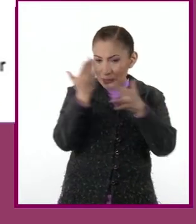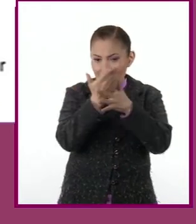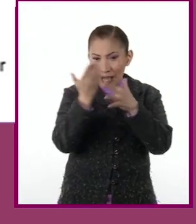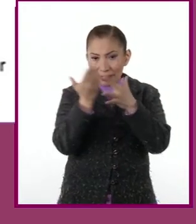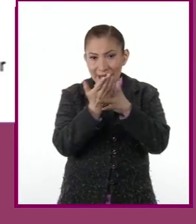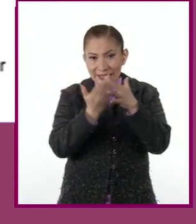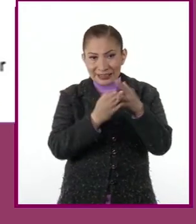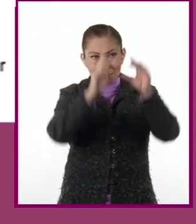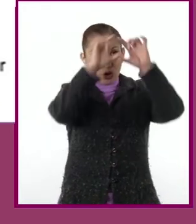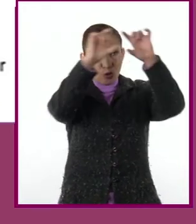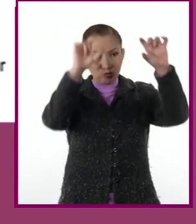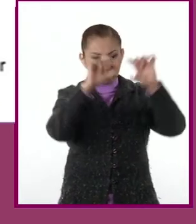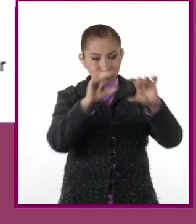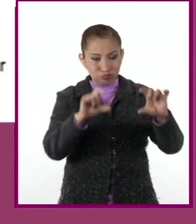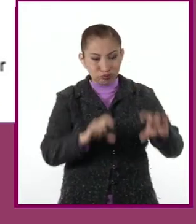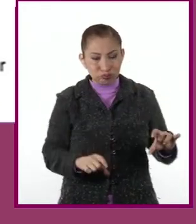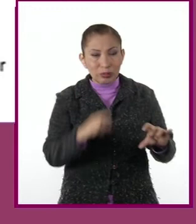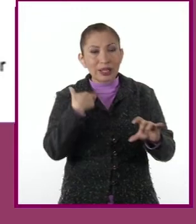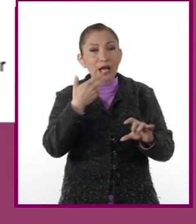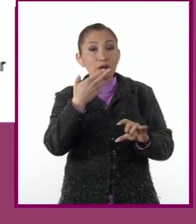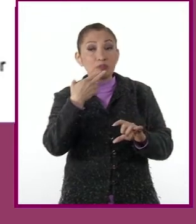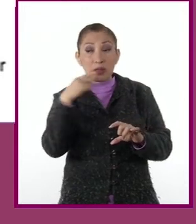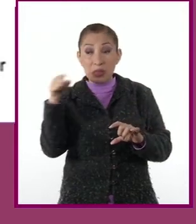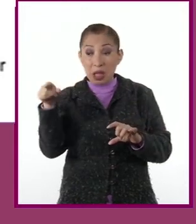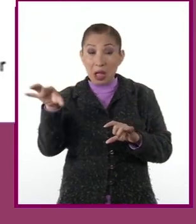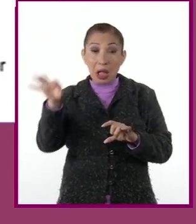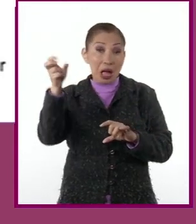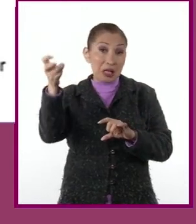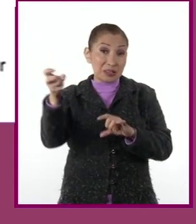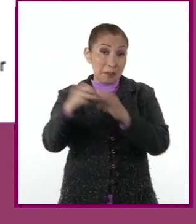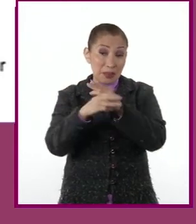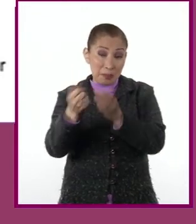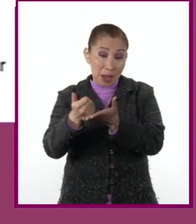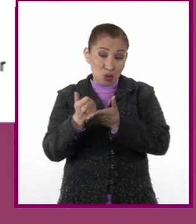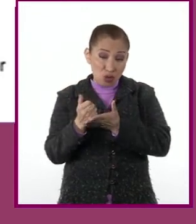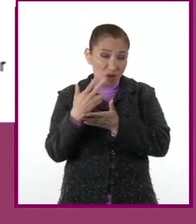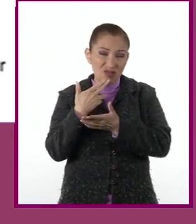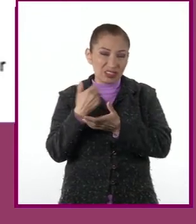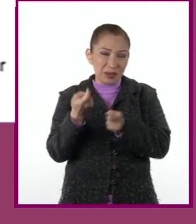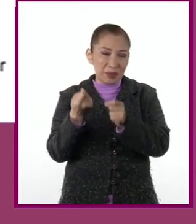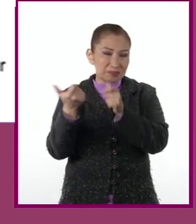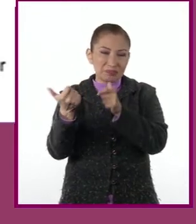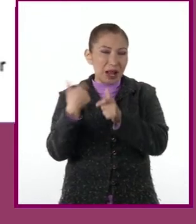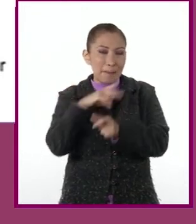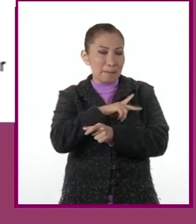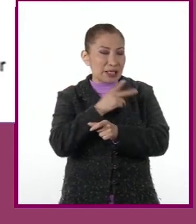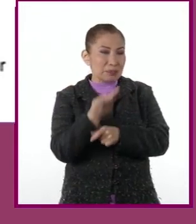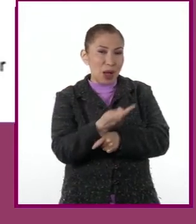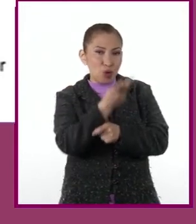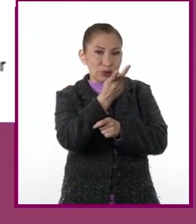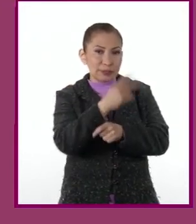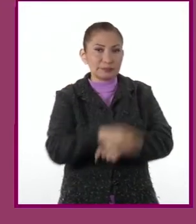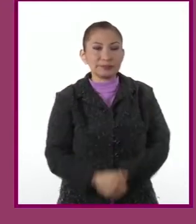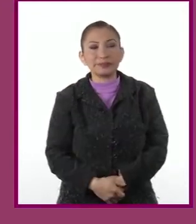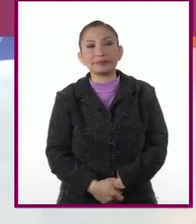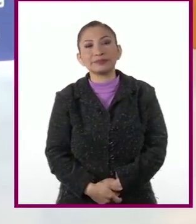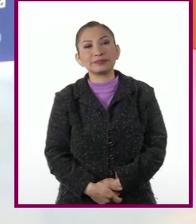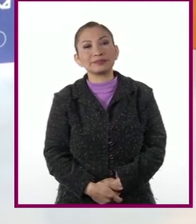y lo que ayuda a saber qué tan útil puede ser este material para responder nuestras preguntas.